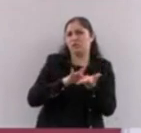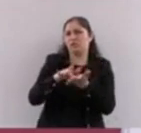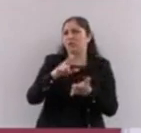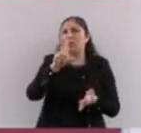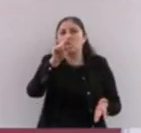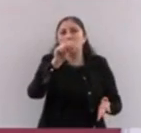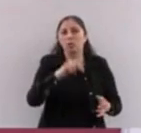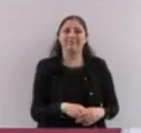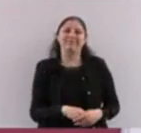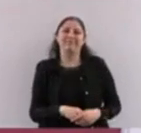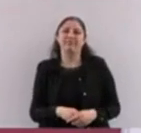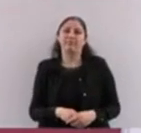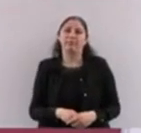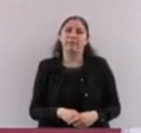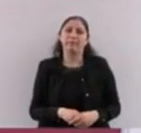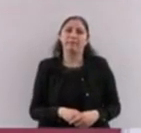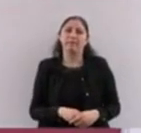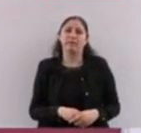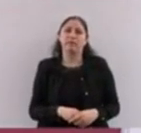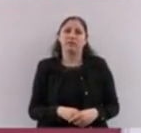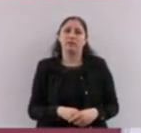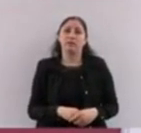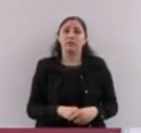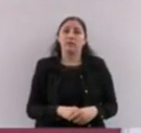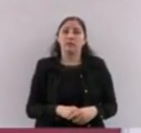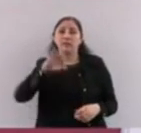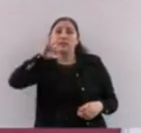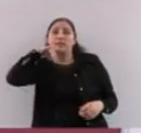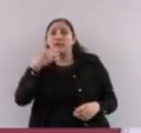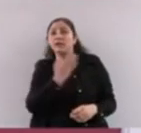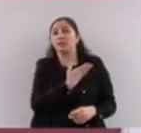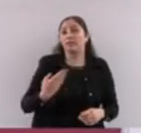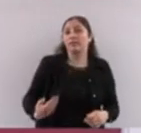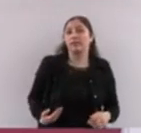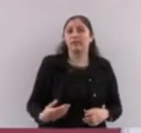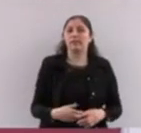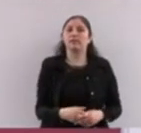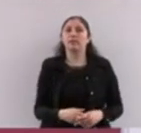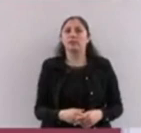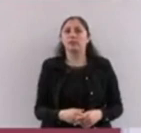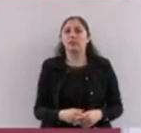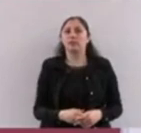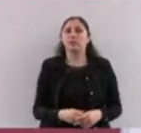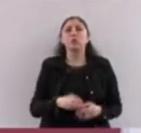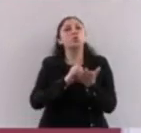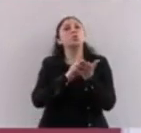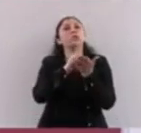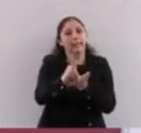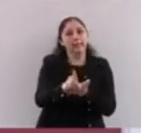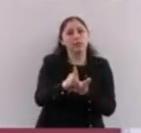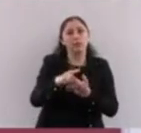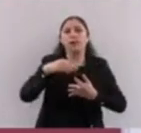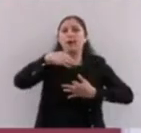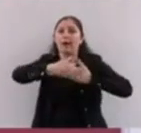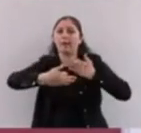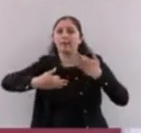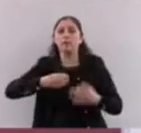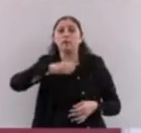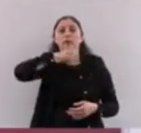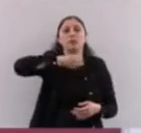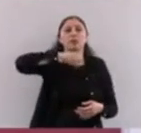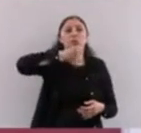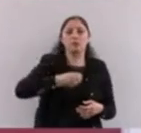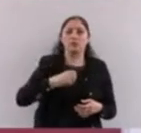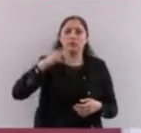Ustedes bien vivos, porque algo que quiere el presidente es que ustedes tengan claro que este es su derecho y que nosotros